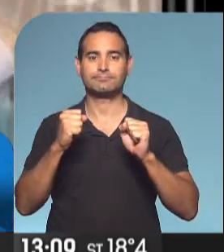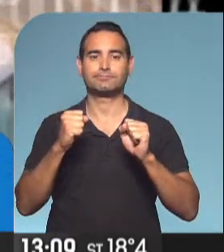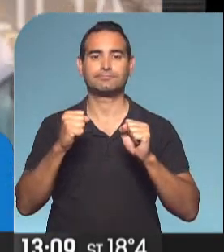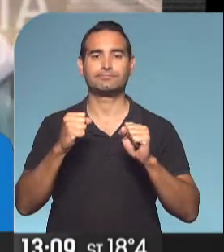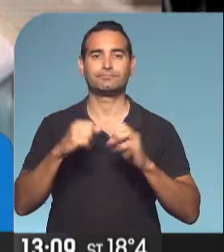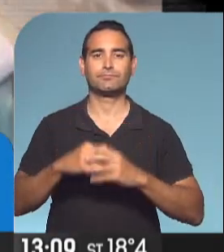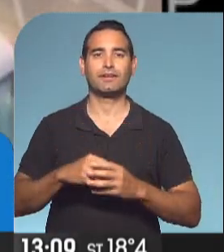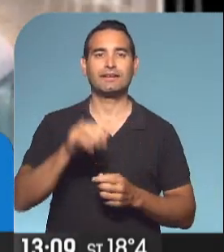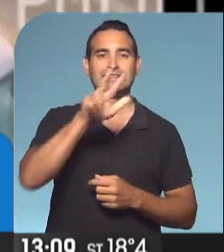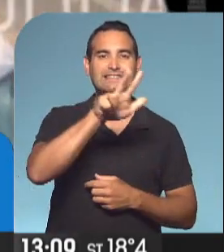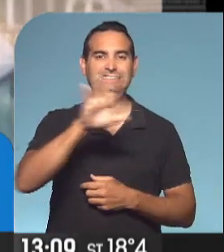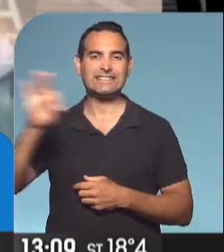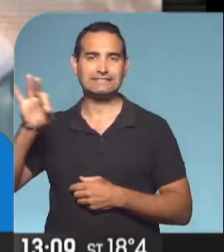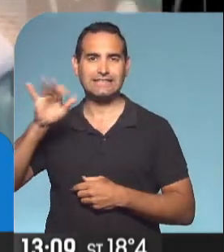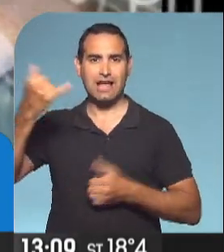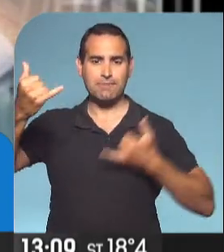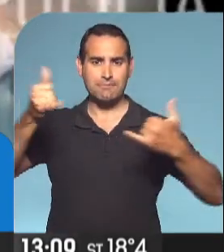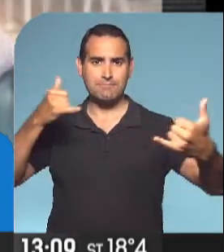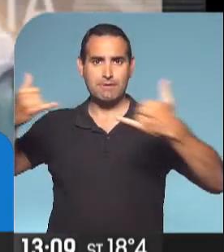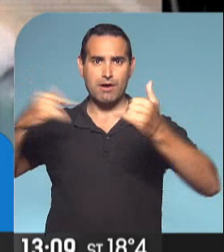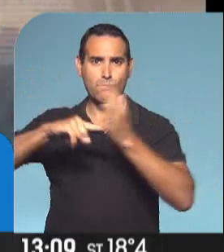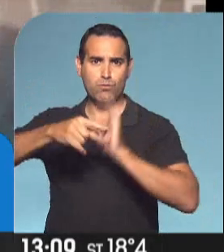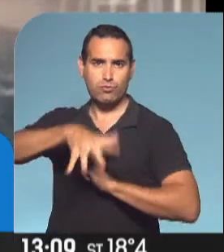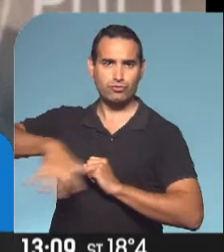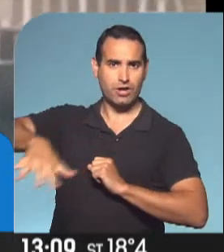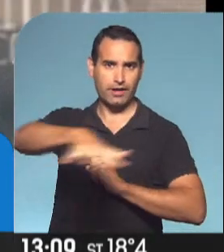relevamiento de más de 300 cámaras en la ciudad de Buenos Aires.